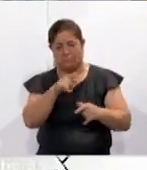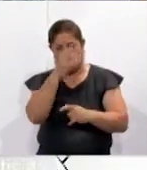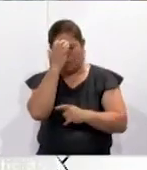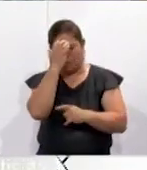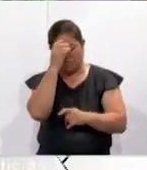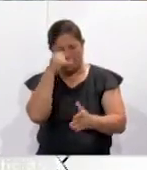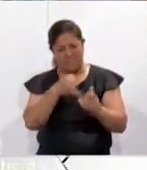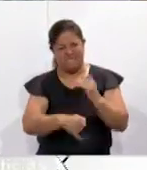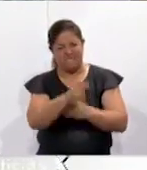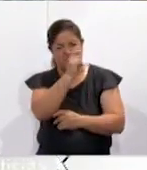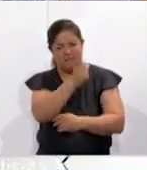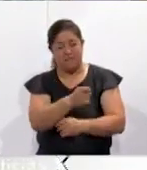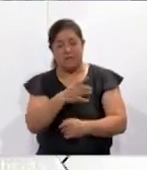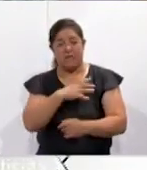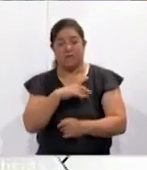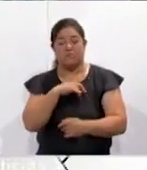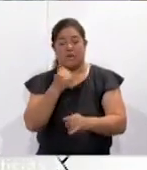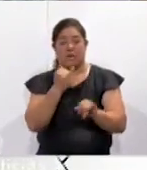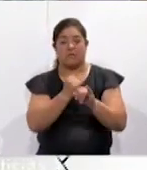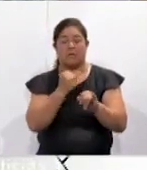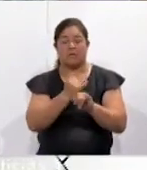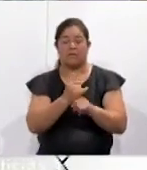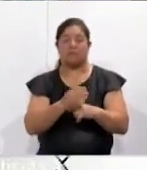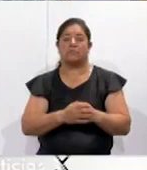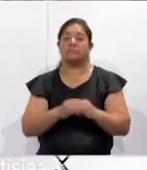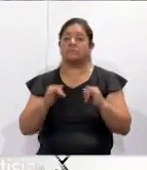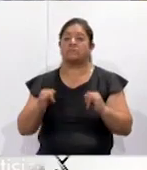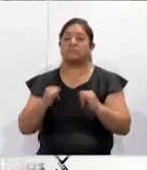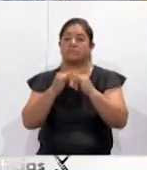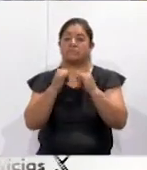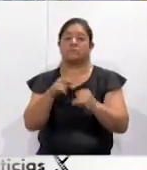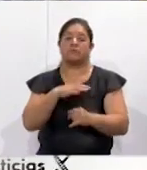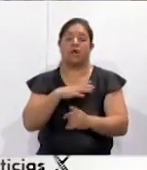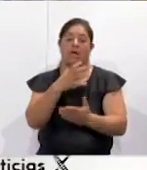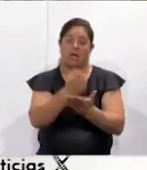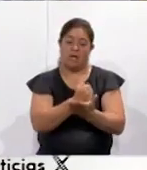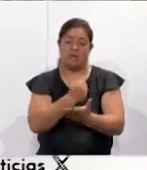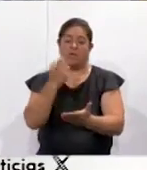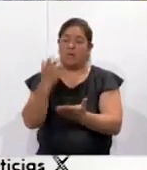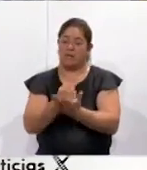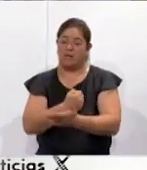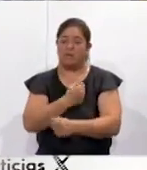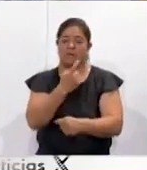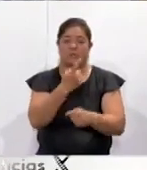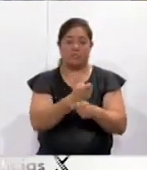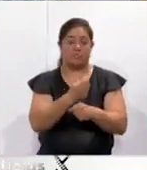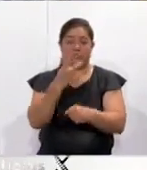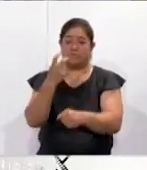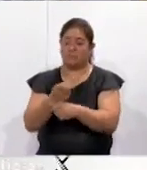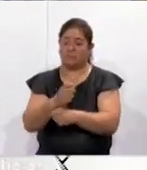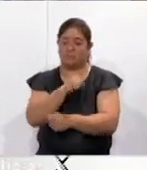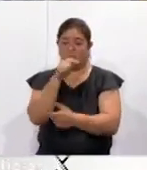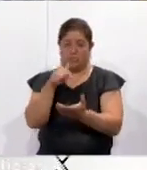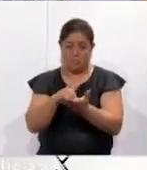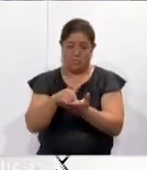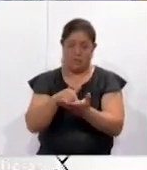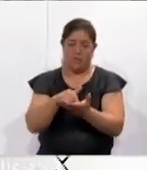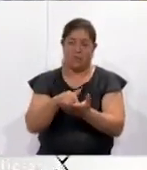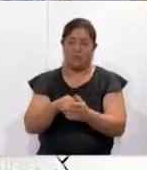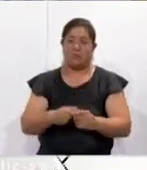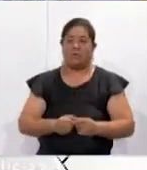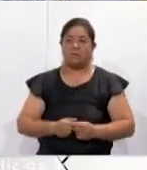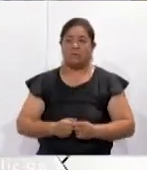detalle nuestras redes sociales, en nuestro portal institucional. Digo, va haber premios primero y segundo lugar, una